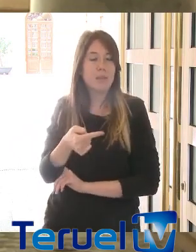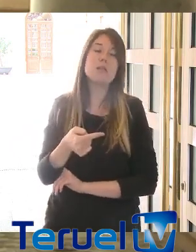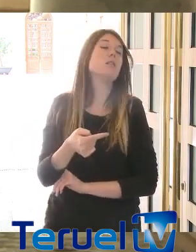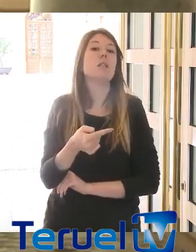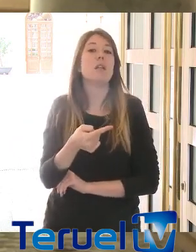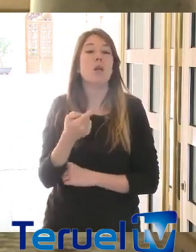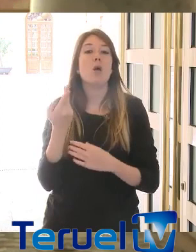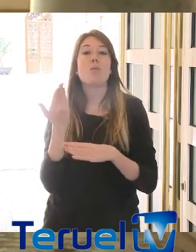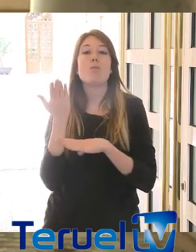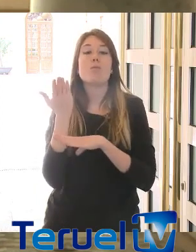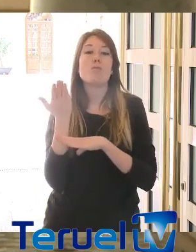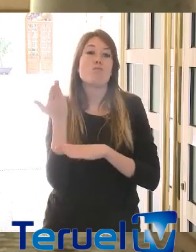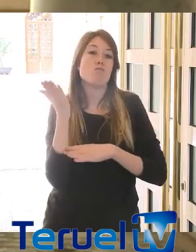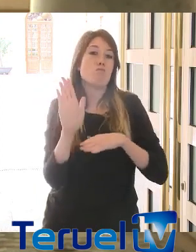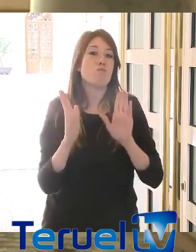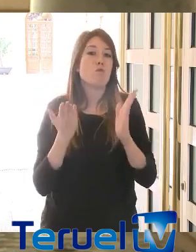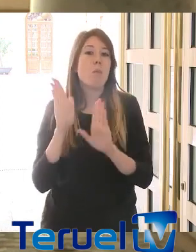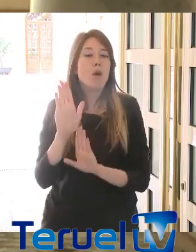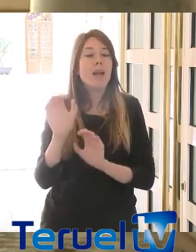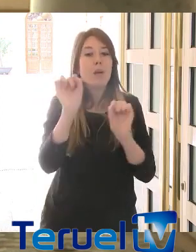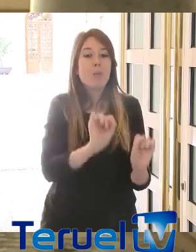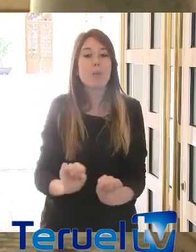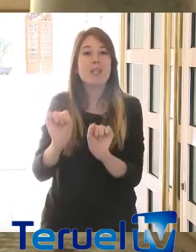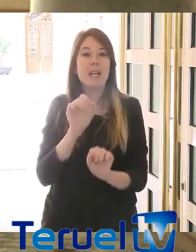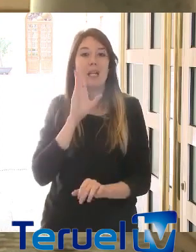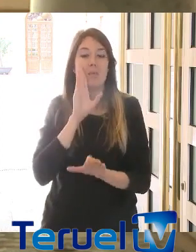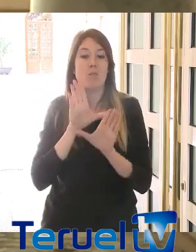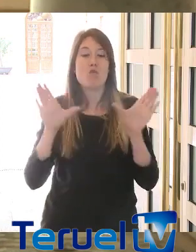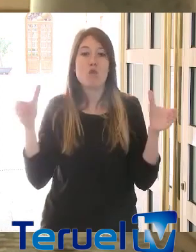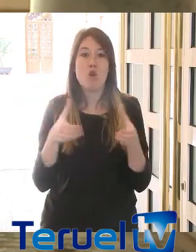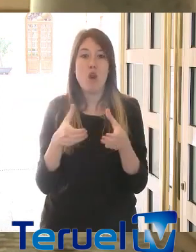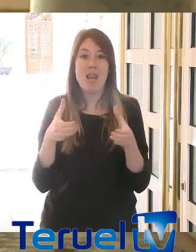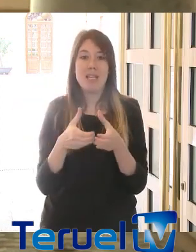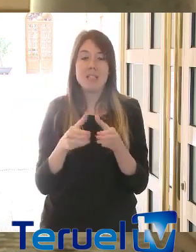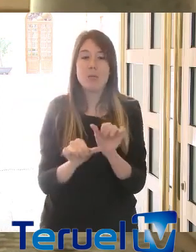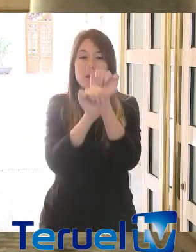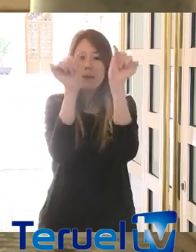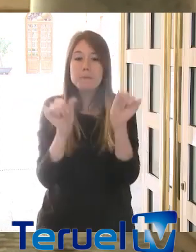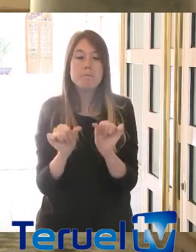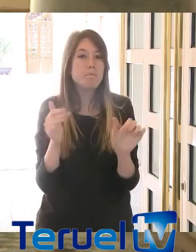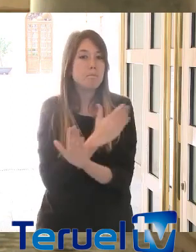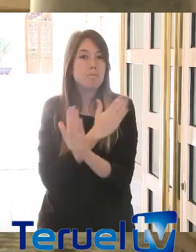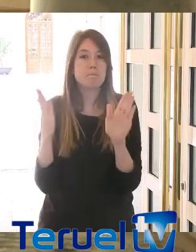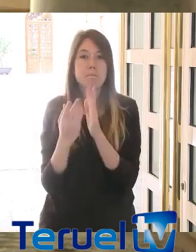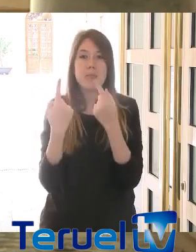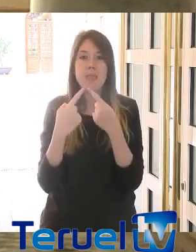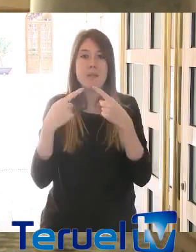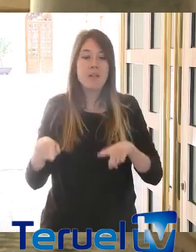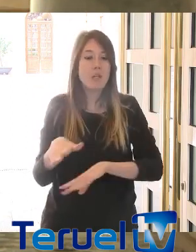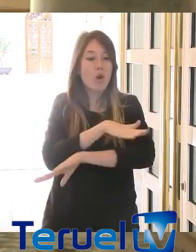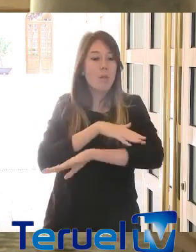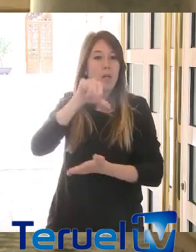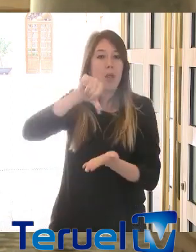ir proponiendo que se proteja a estos colectivos con distintas fórmulas. Algunas han venido del Gobierno